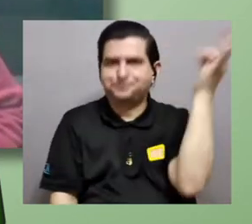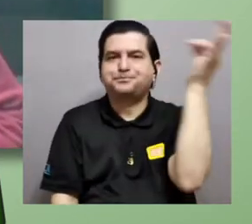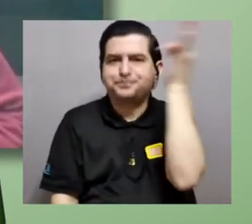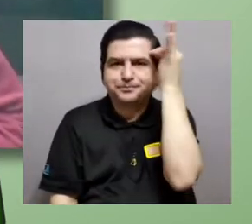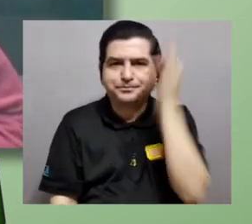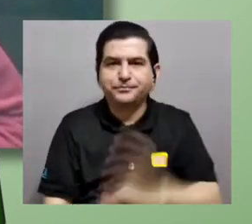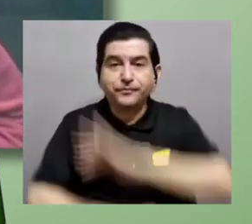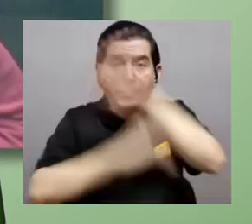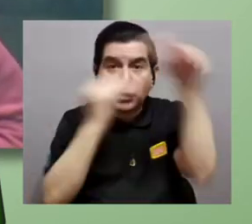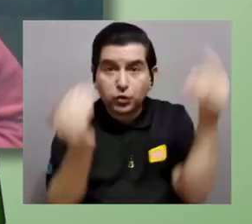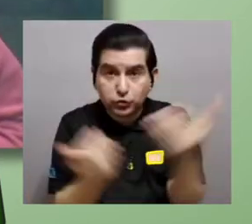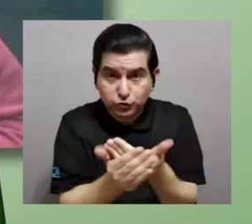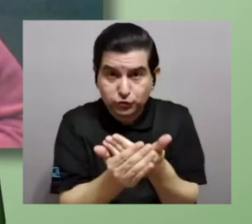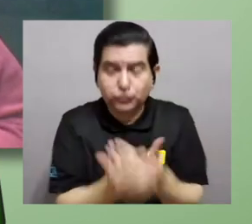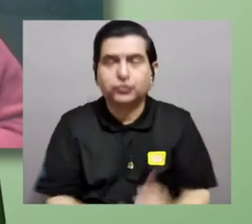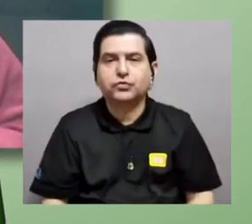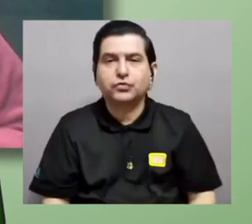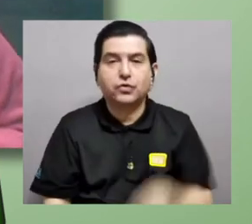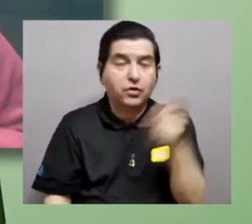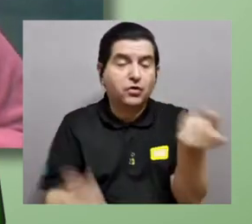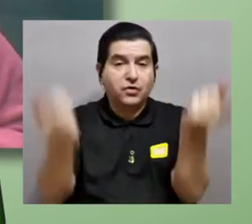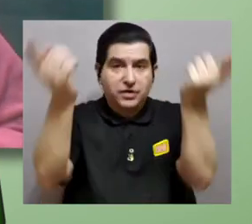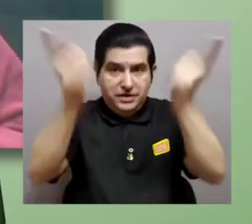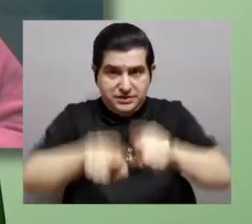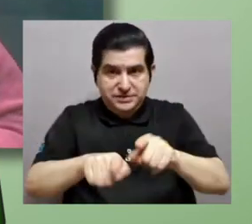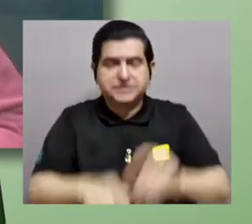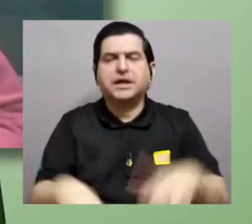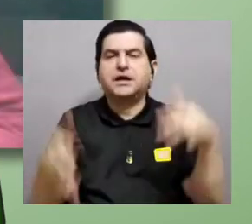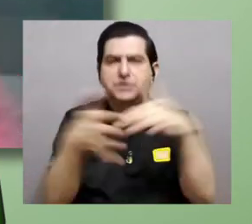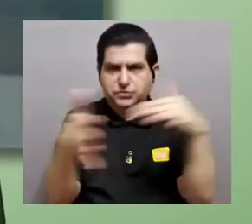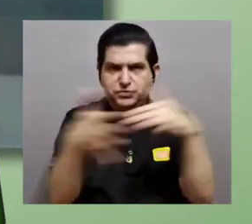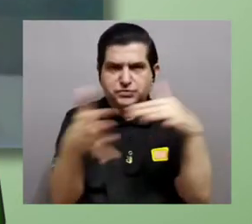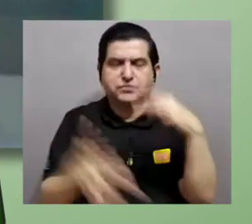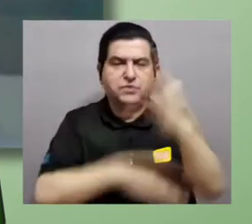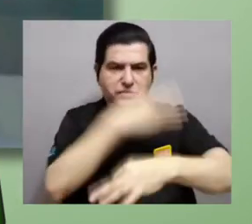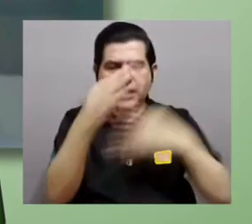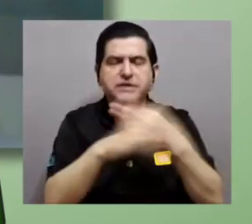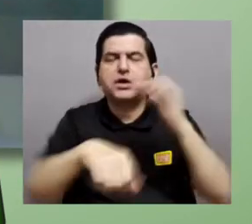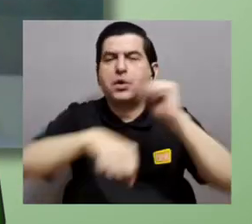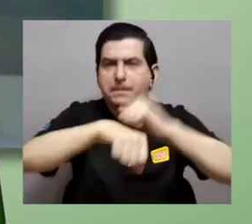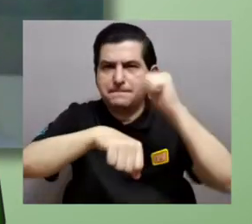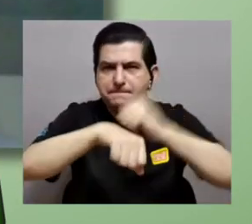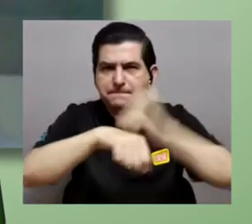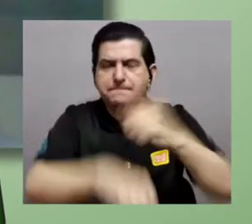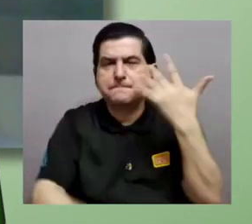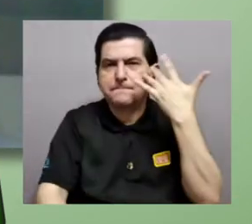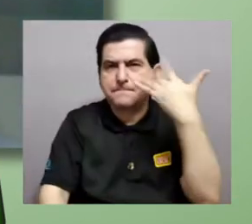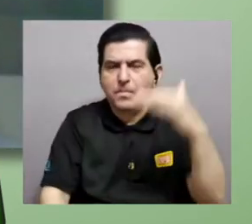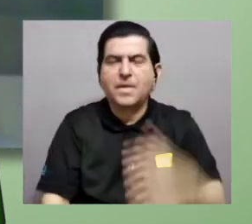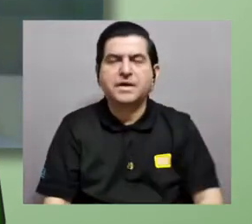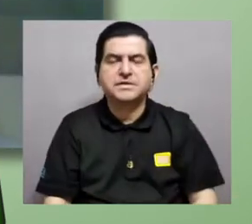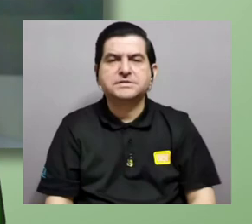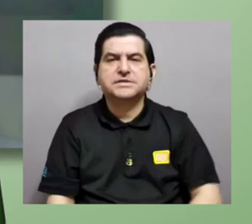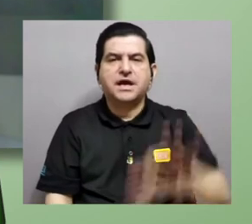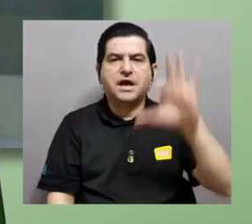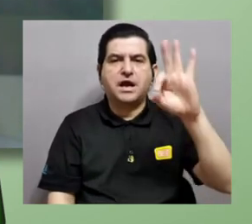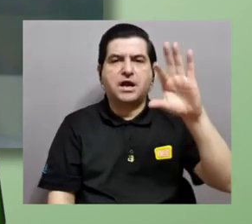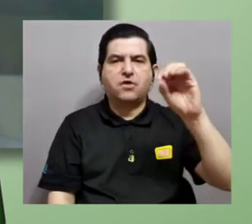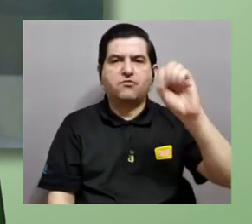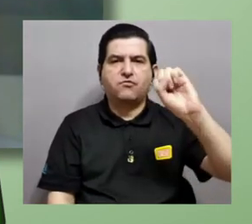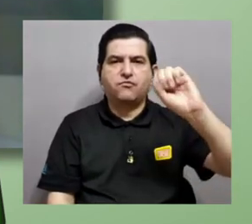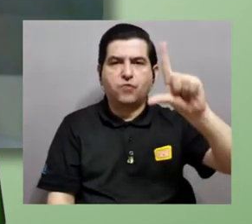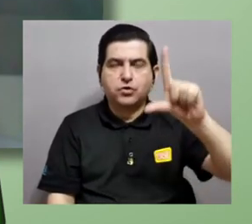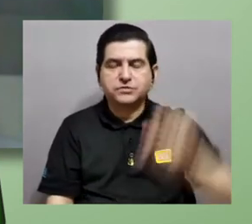explicado esas teorías. Entonces, todo esto ha sido, digamos, estudiado por los tipos de rocas, por las similitudes en